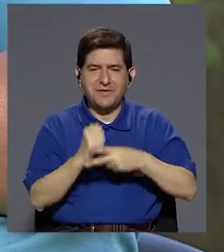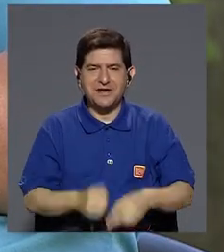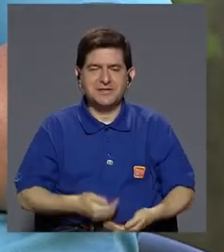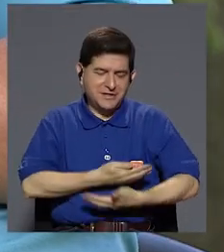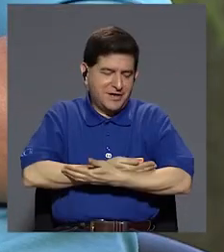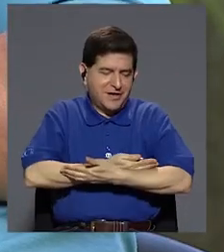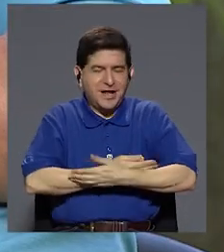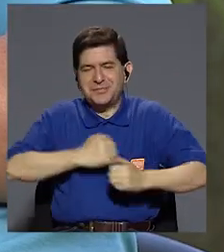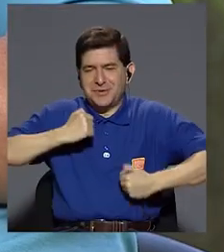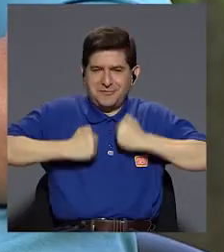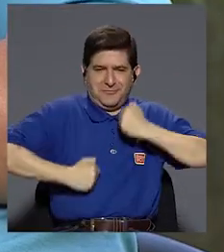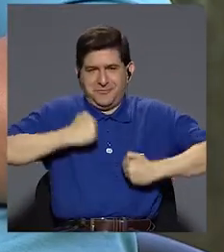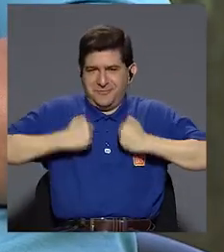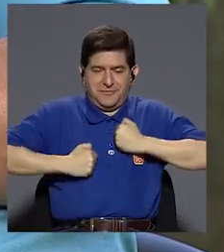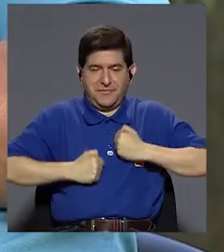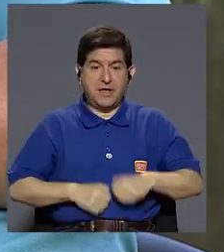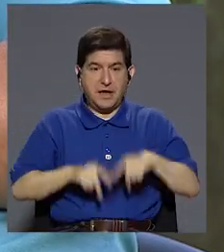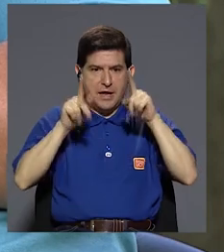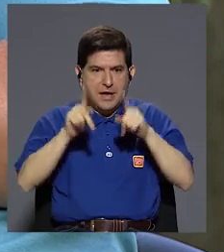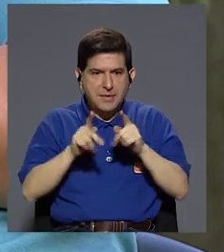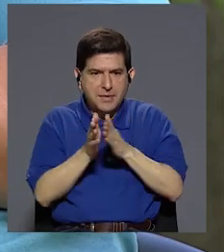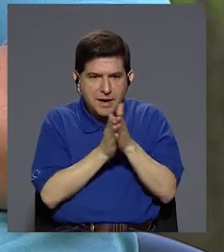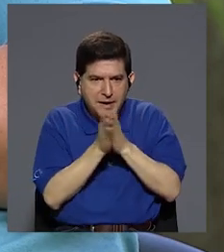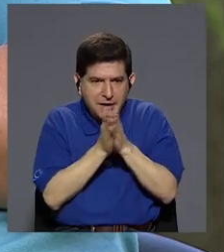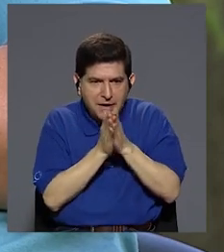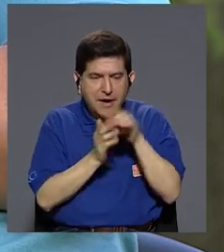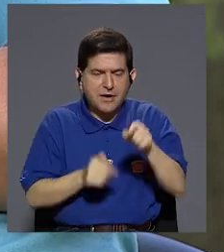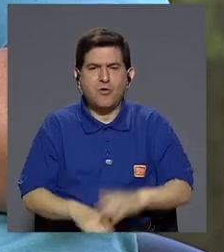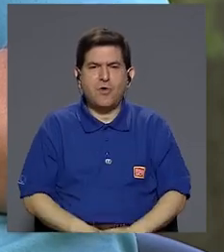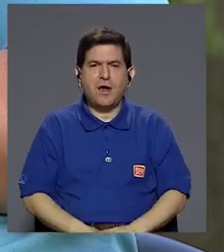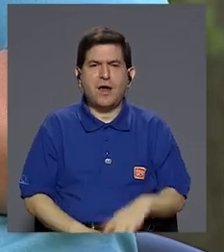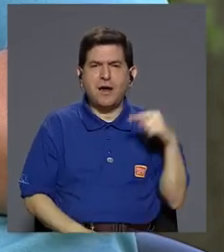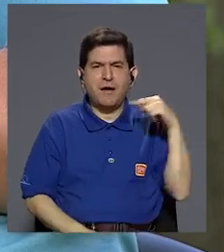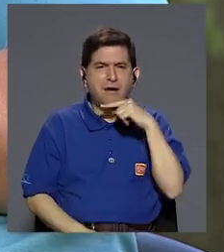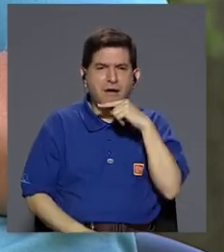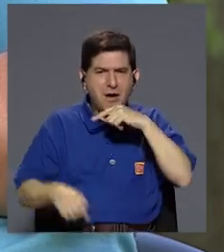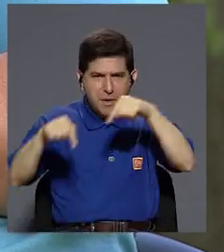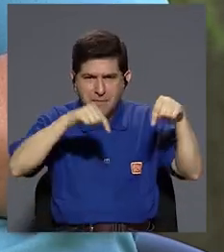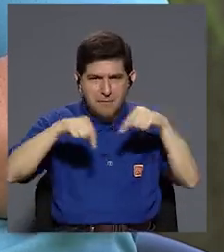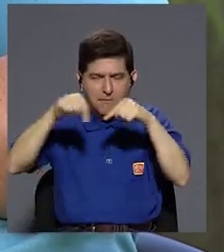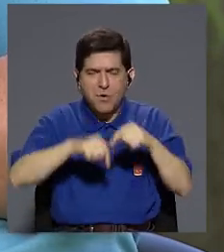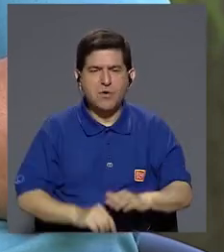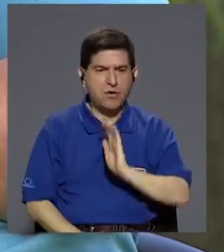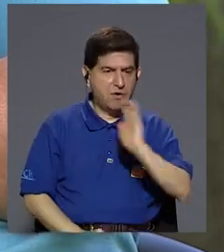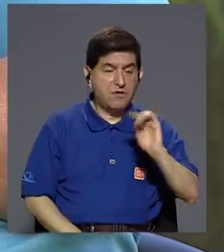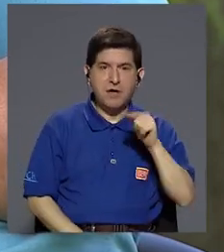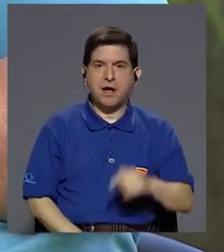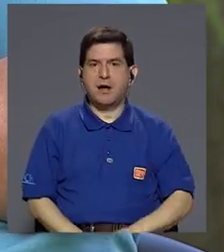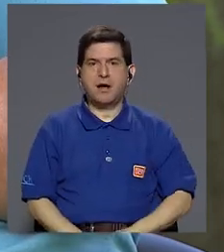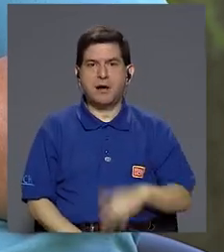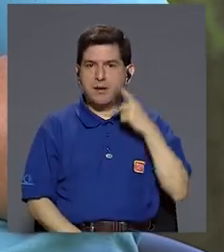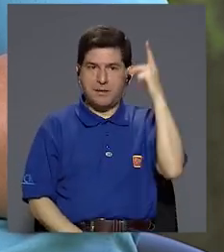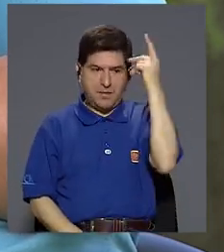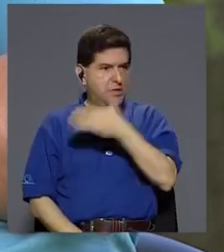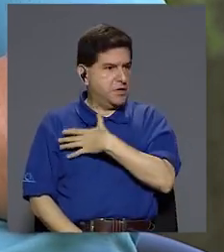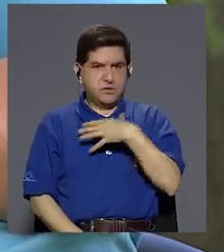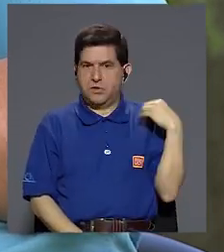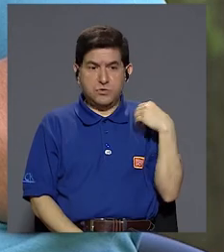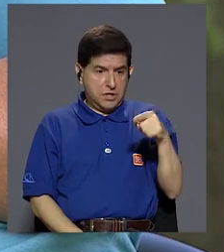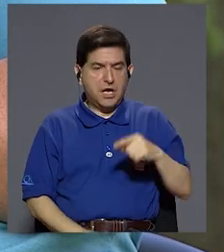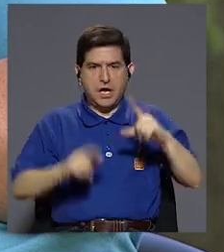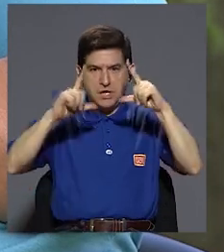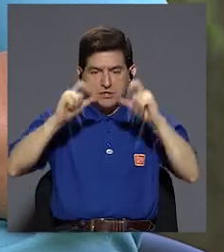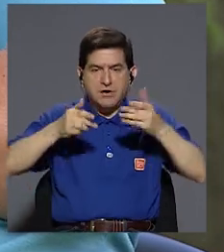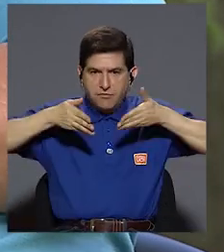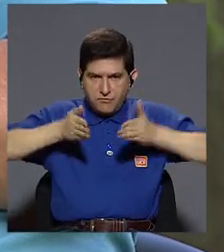Y que eso, depredadores, pueden convertirlo en pornografía infantil. ¿Verdad? A ningún papá o a ninguna mamá le gustaría pensar que una inocente foto